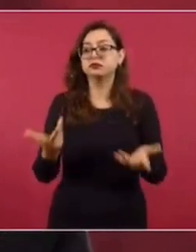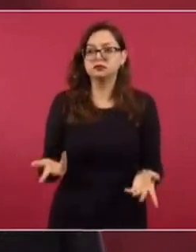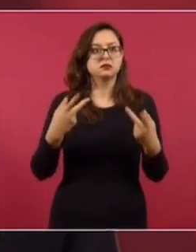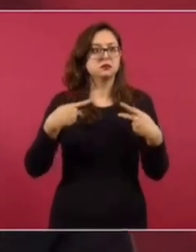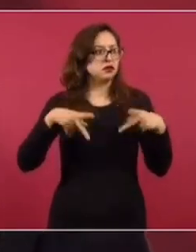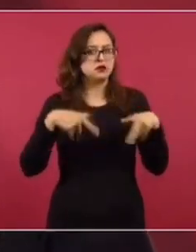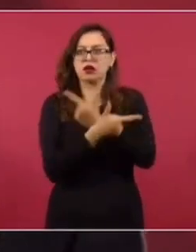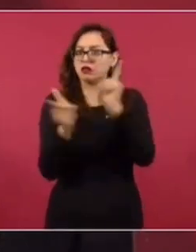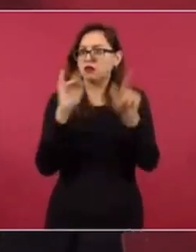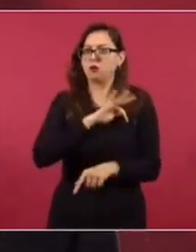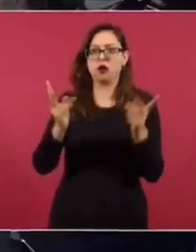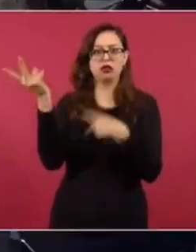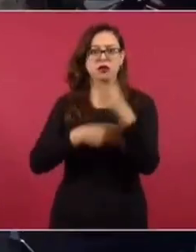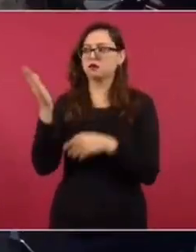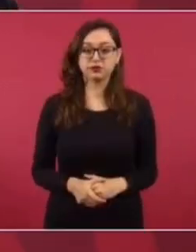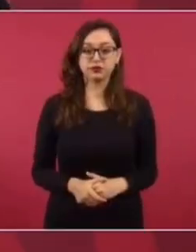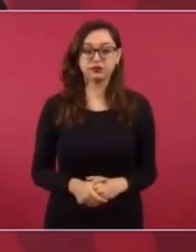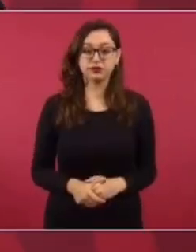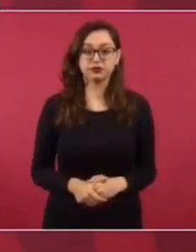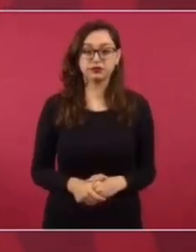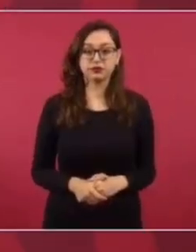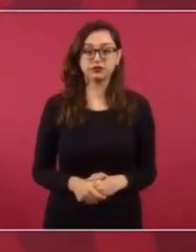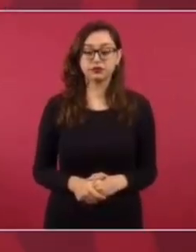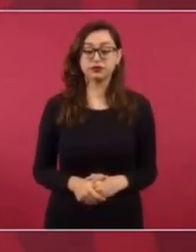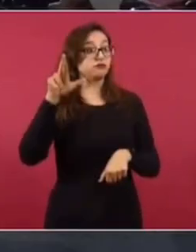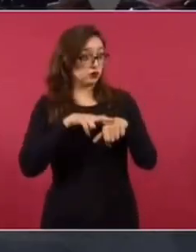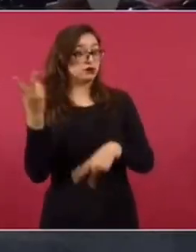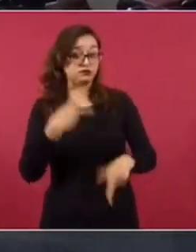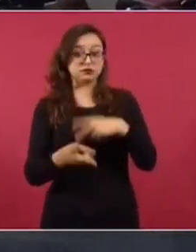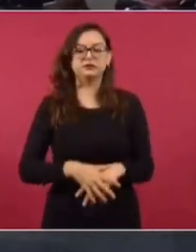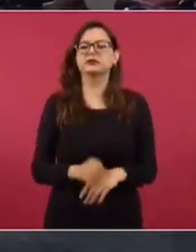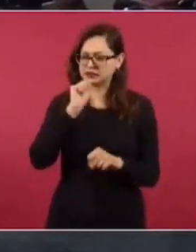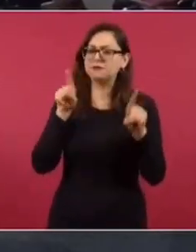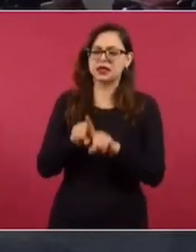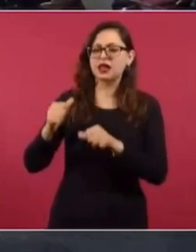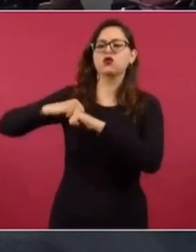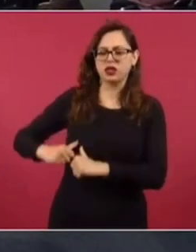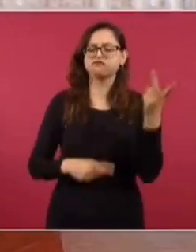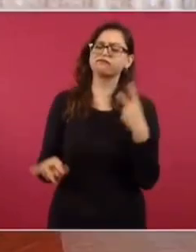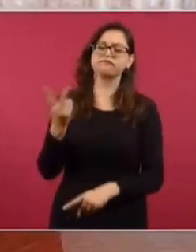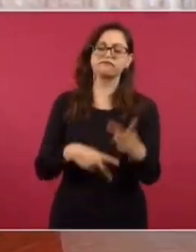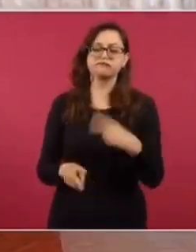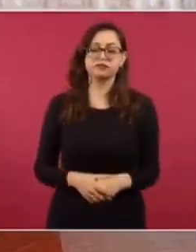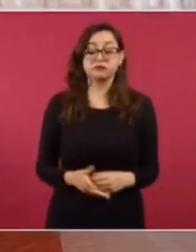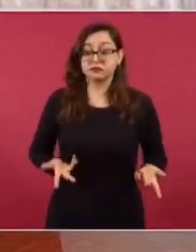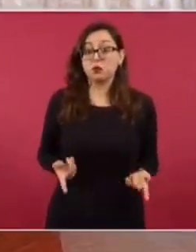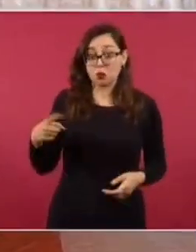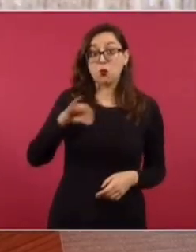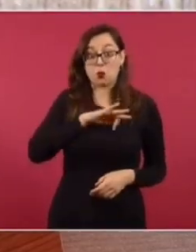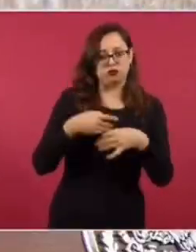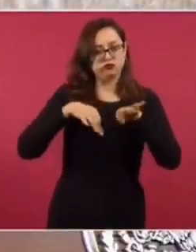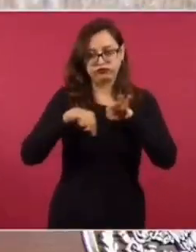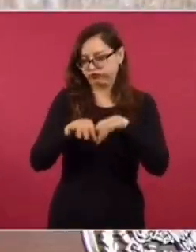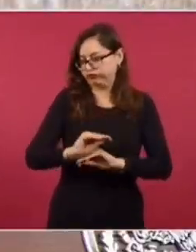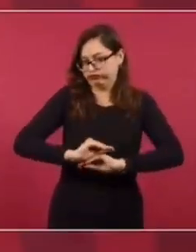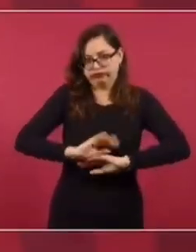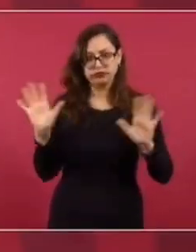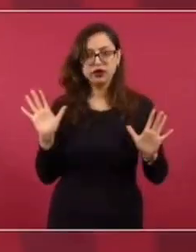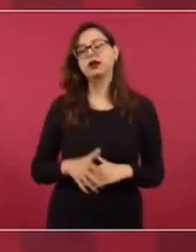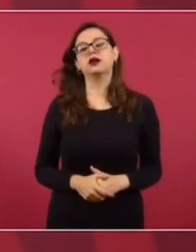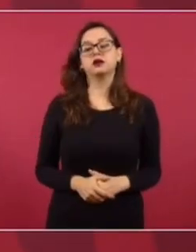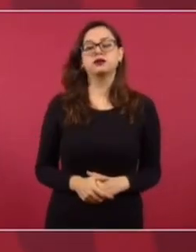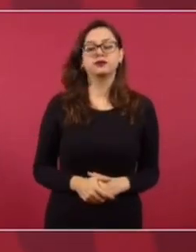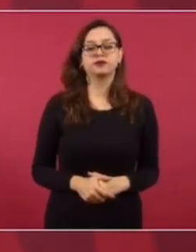derecho de admisión para violentos. Vienen compañeros también inmigrantes. A venir la autoridad van a venir gobernadores y gobernadoras. A lo mejor ellos pueden encabezar sus